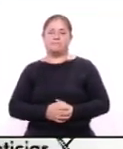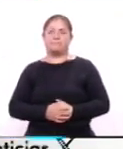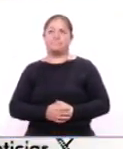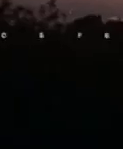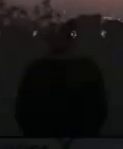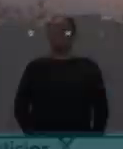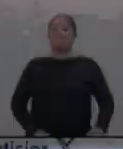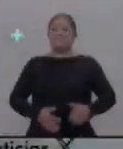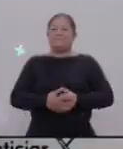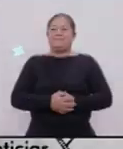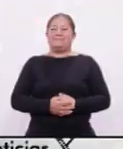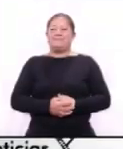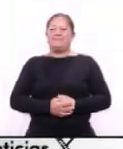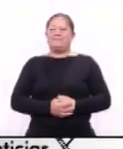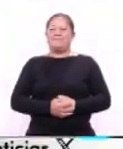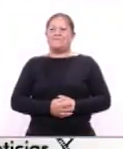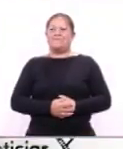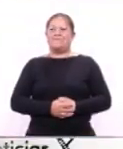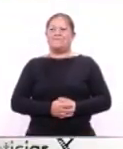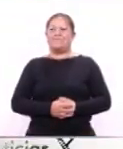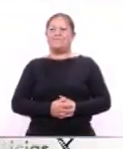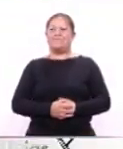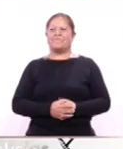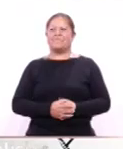Regresamos Continuamos